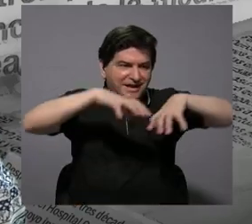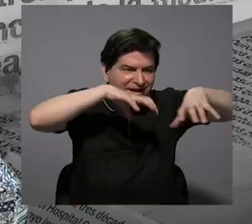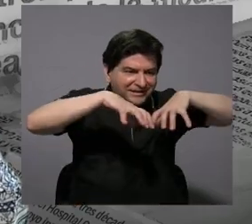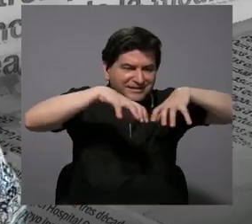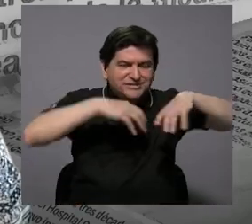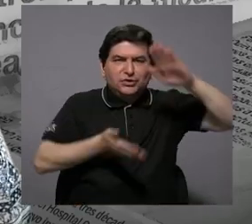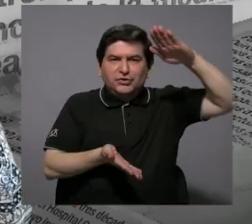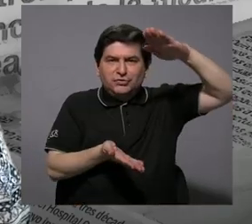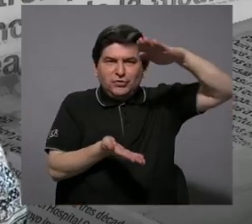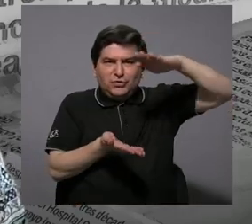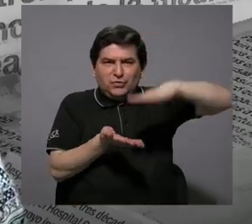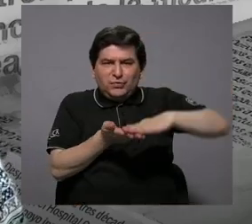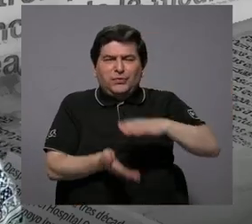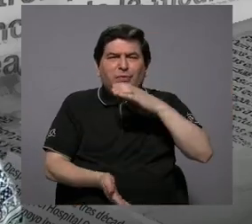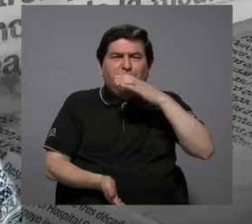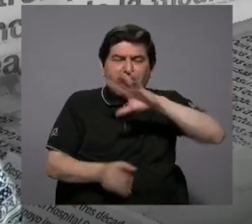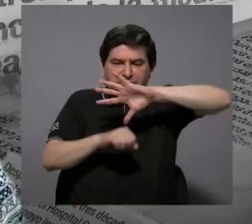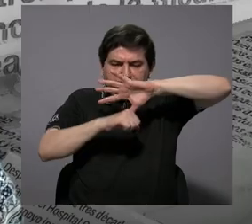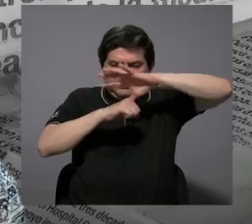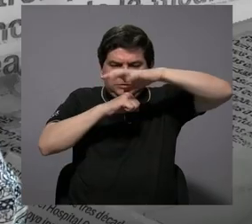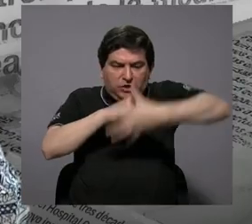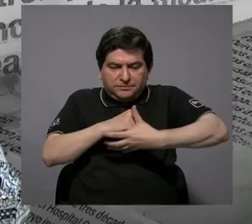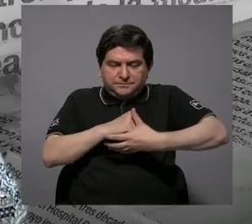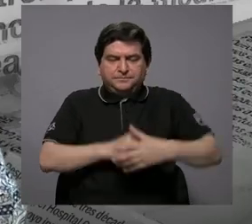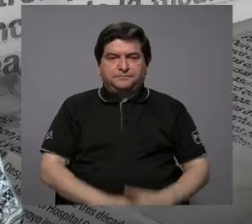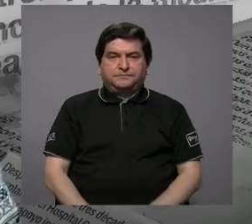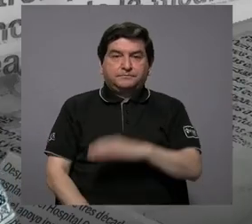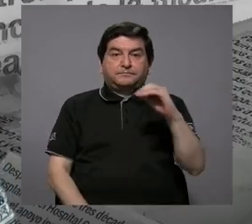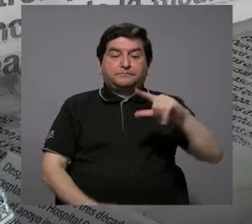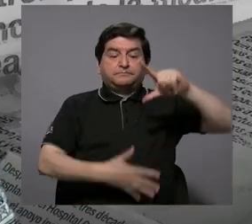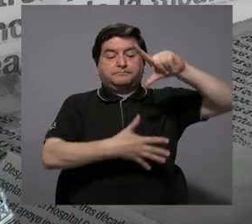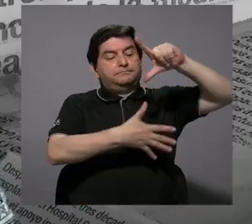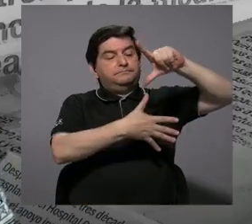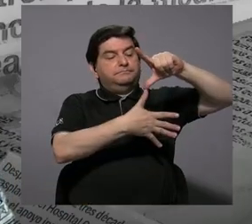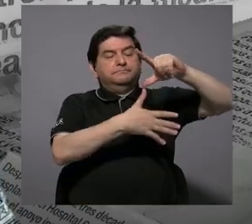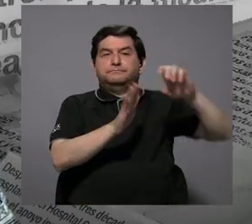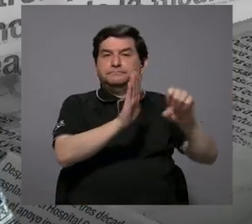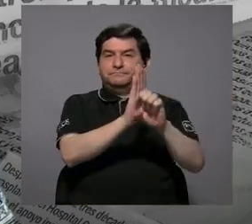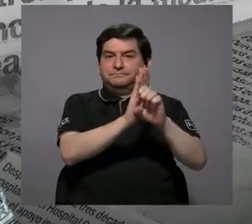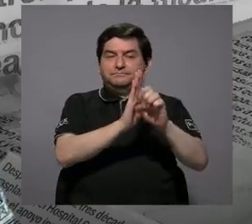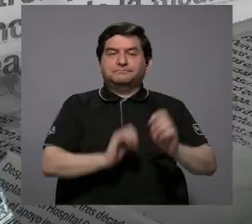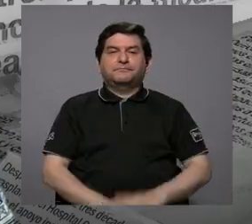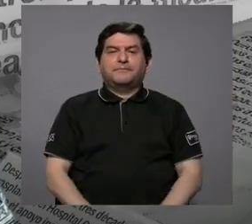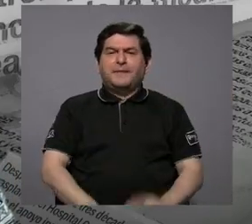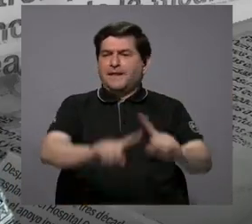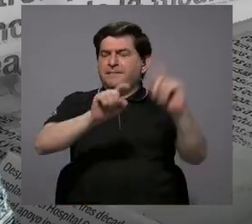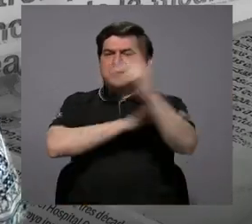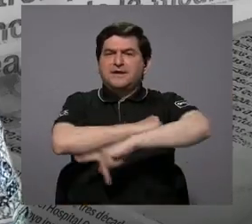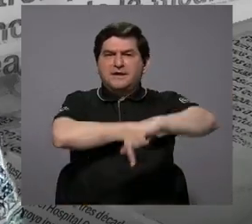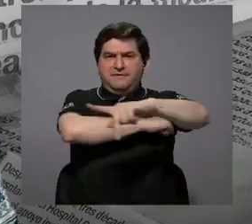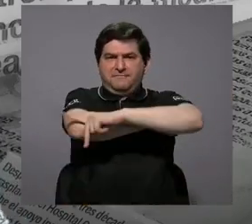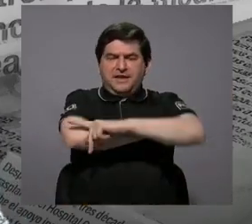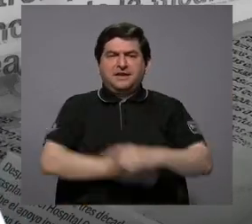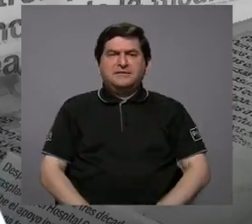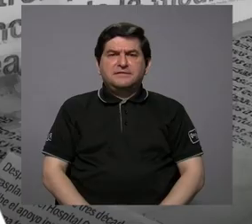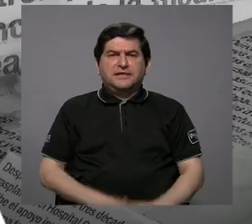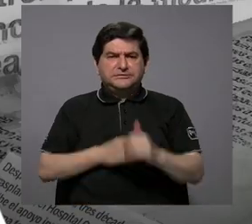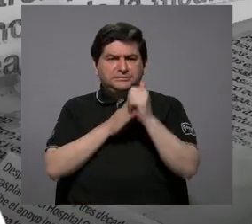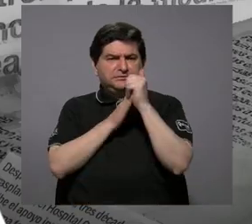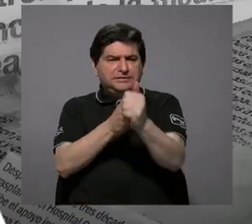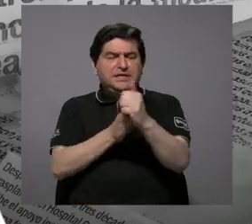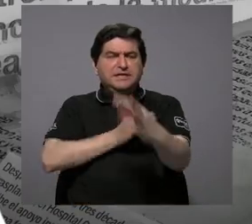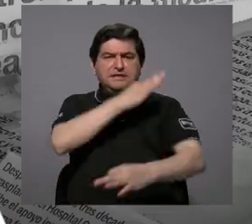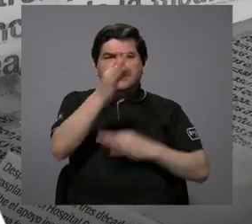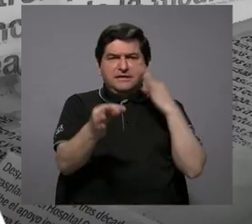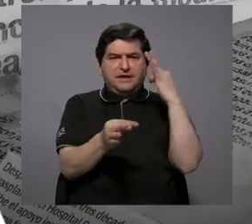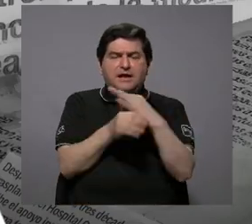que bajen el calentamiento global y demás. Y a nivel de Latinoamérica, por ejemplo, hay varios países que están llevando la delantera en este